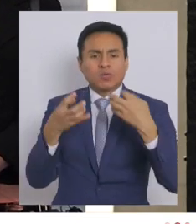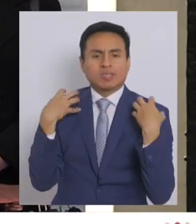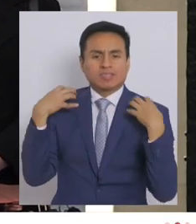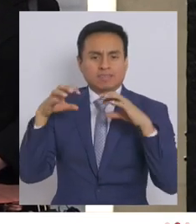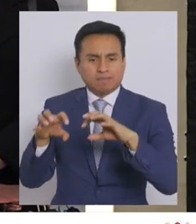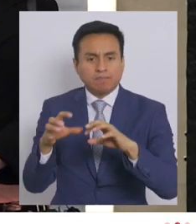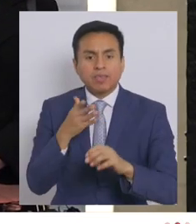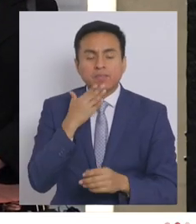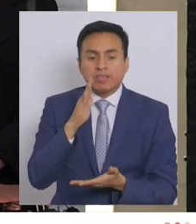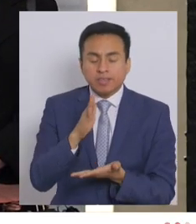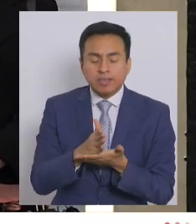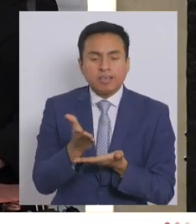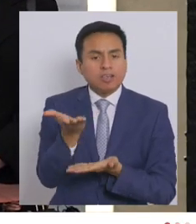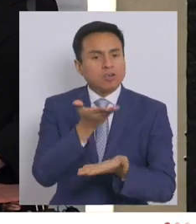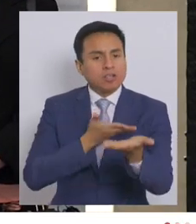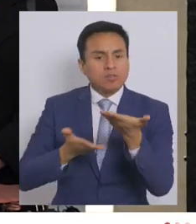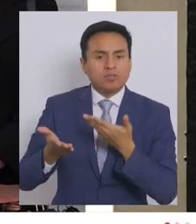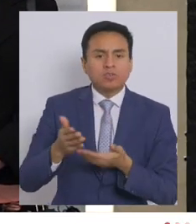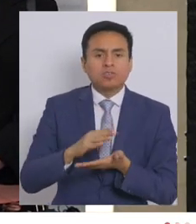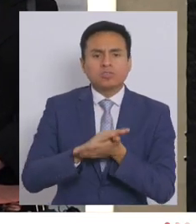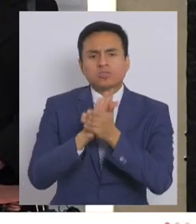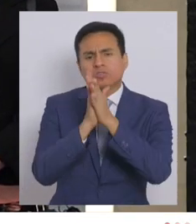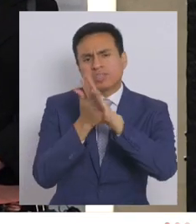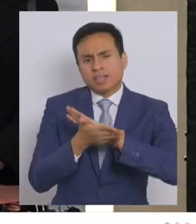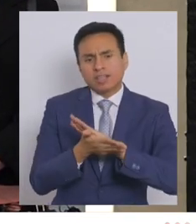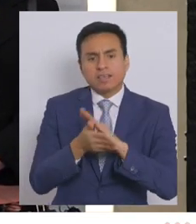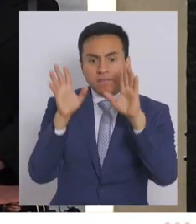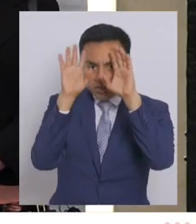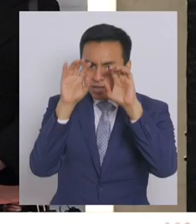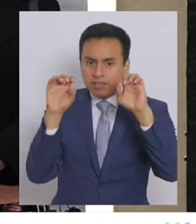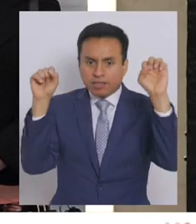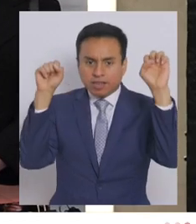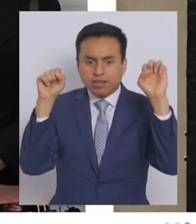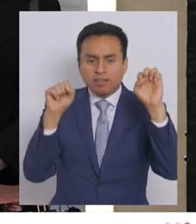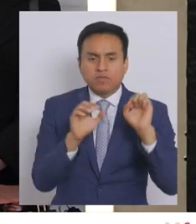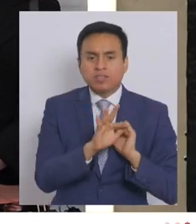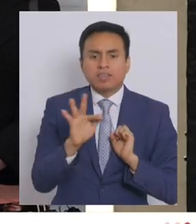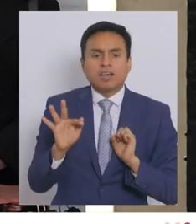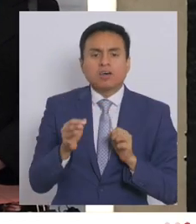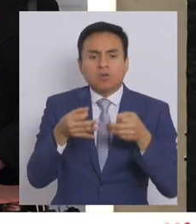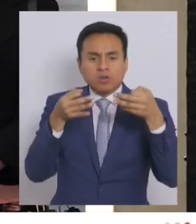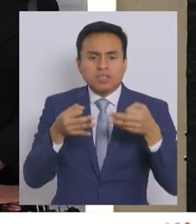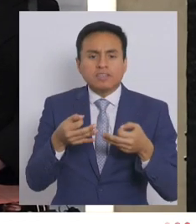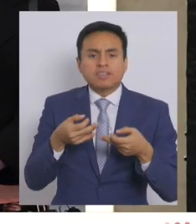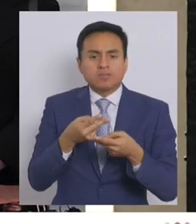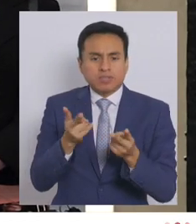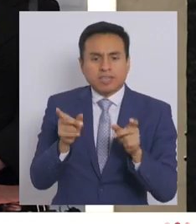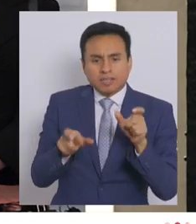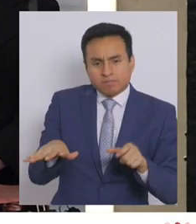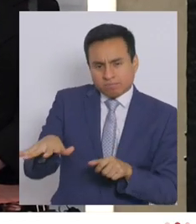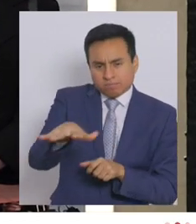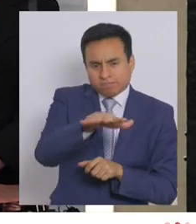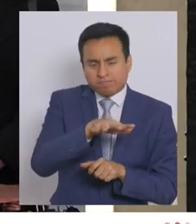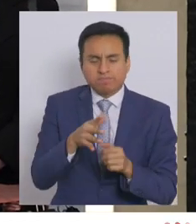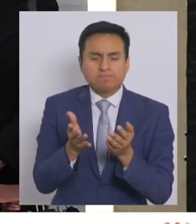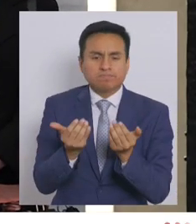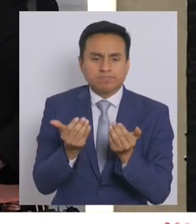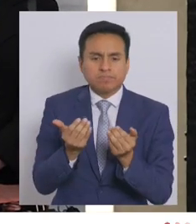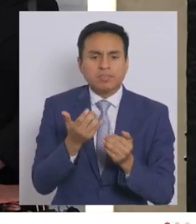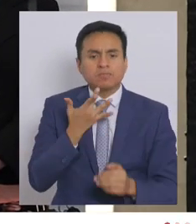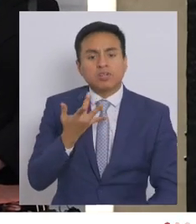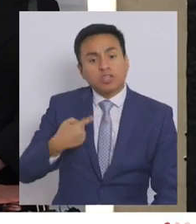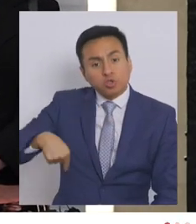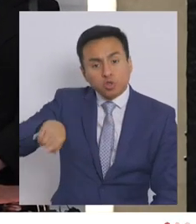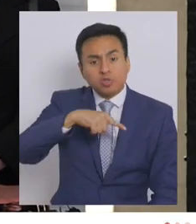Y también exige la colaboración total de la Fiscalía y de las fuerzas de orden y seguridad. Porque, lo